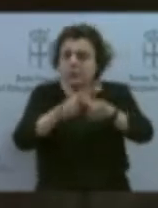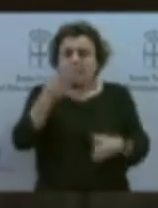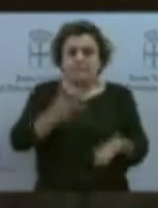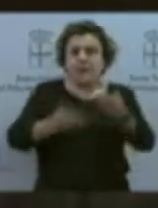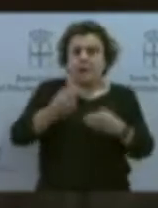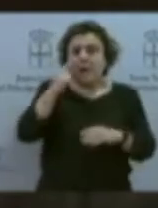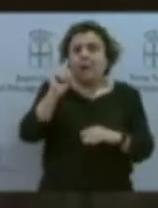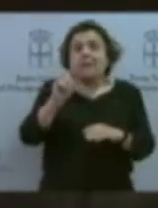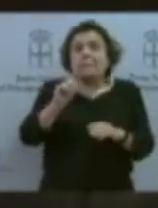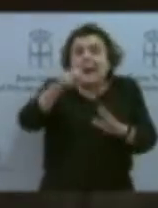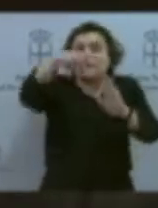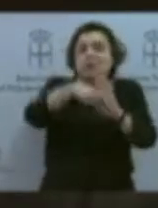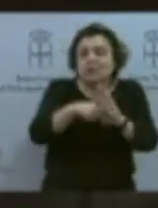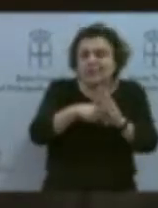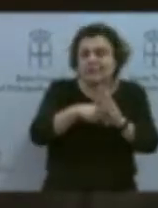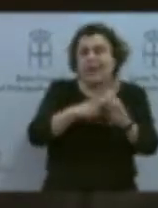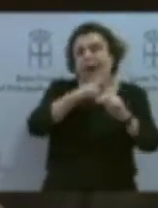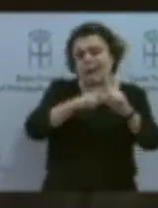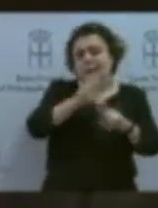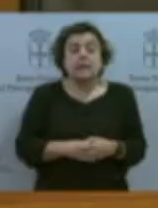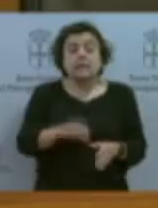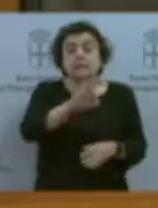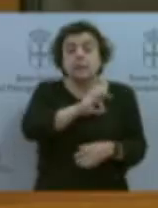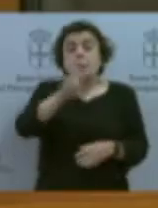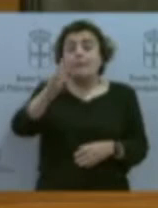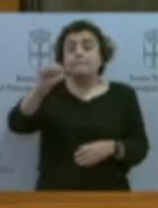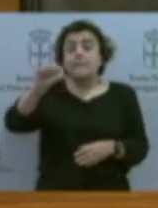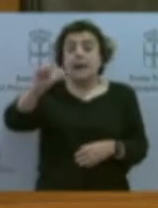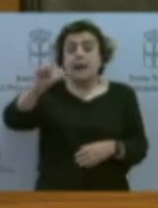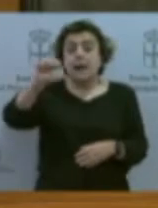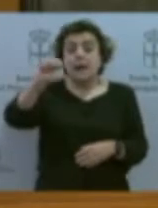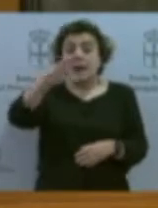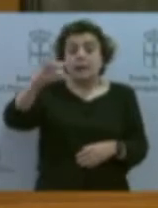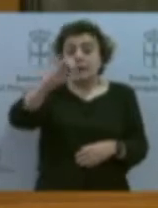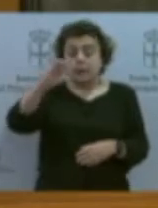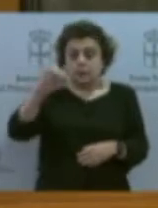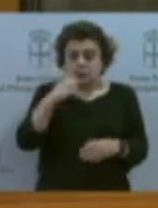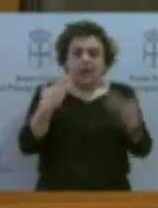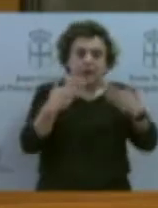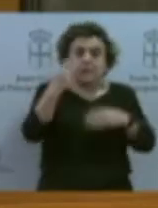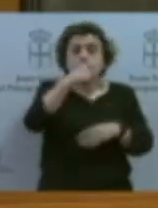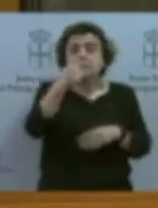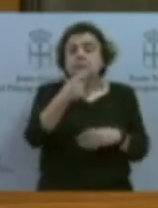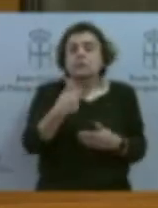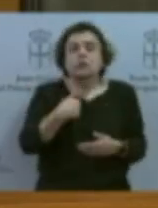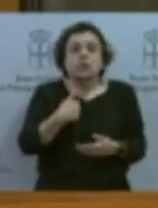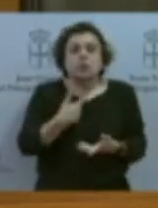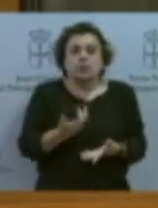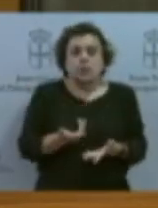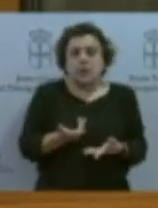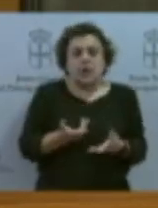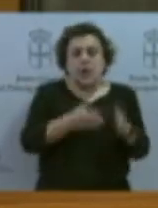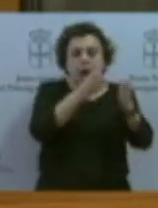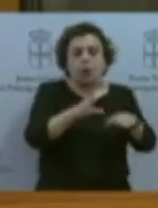Como ve, comunicación hubo constantemente. No voy a ponerme, consellera, a discutir con usted